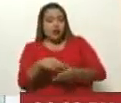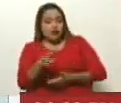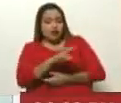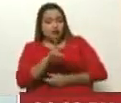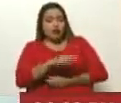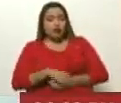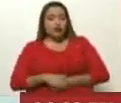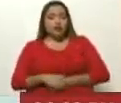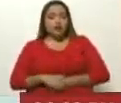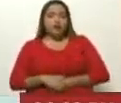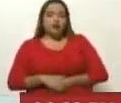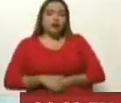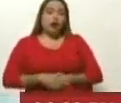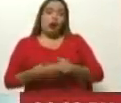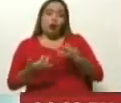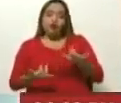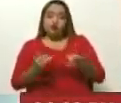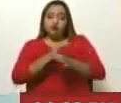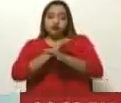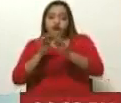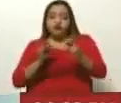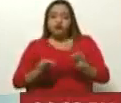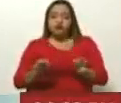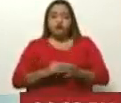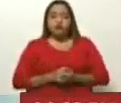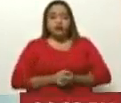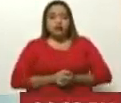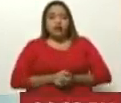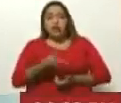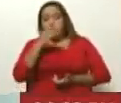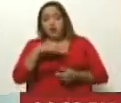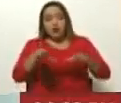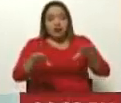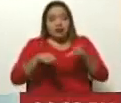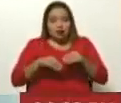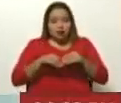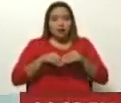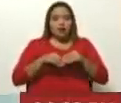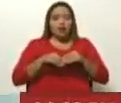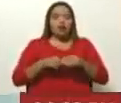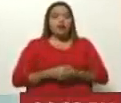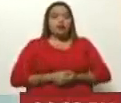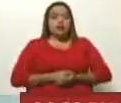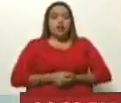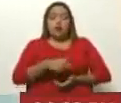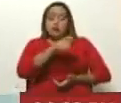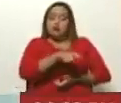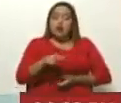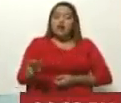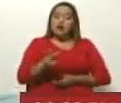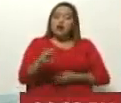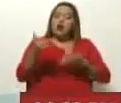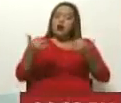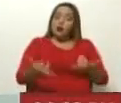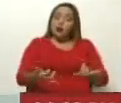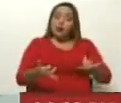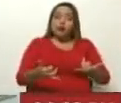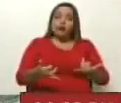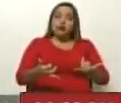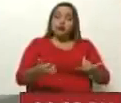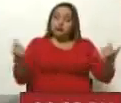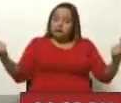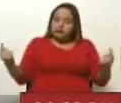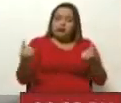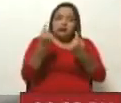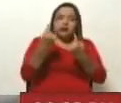Así que tenemos un modelo en el cual no reconocemos como venezolanos, como adversarios en lo político, pero como